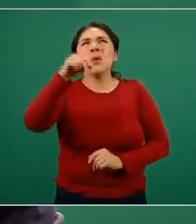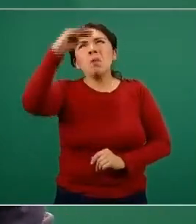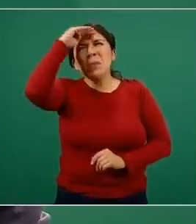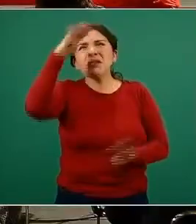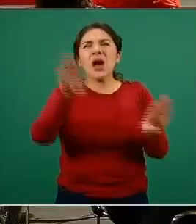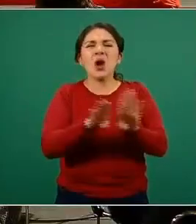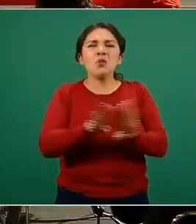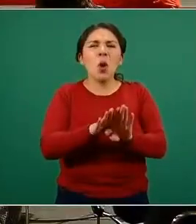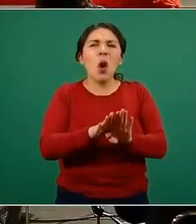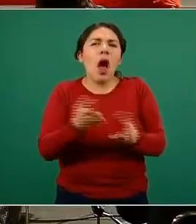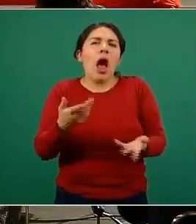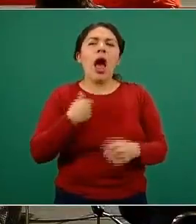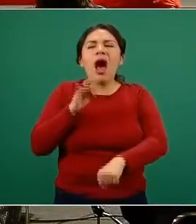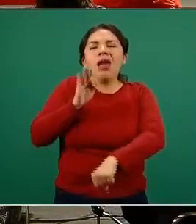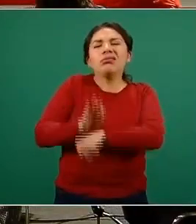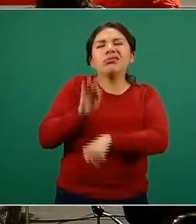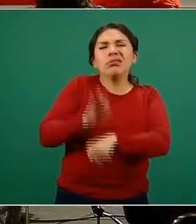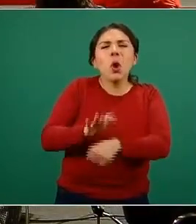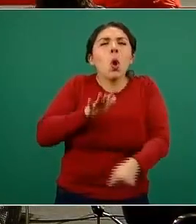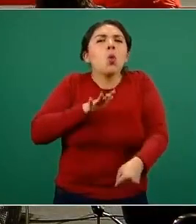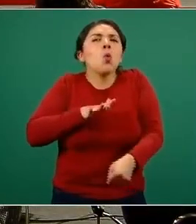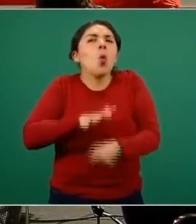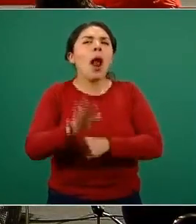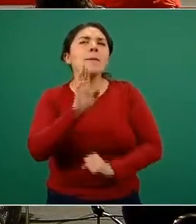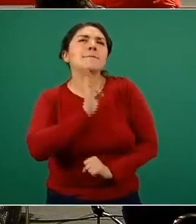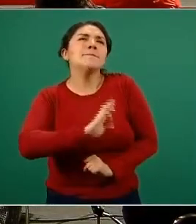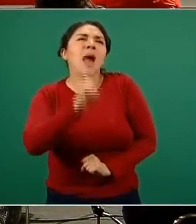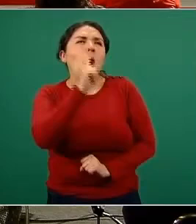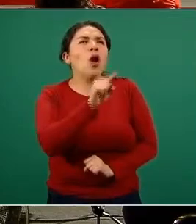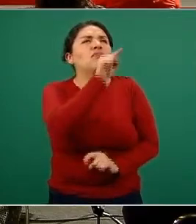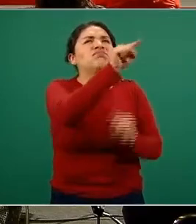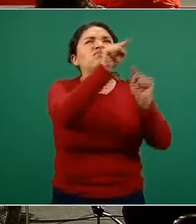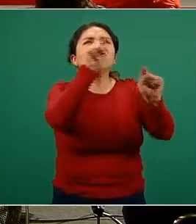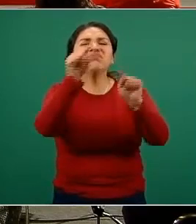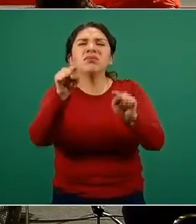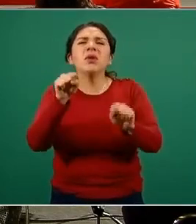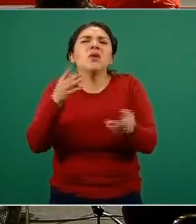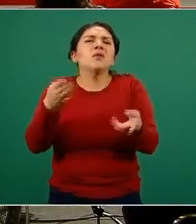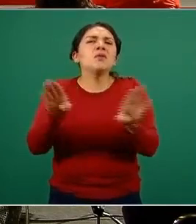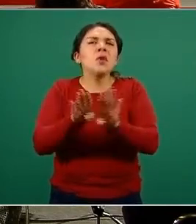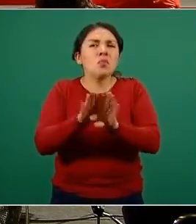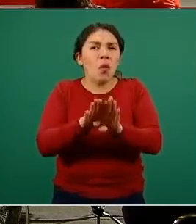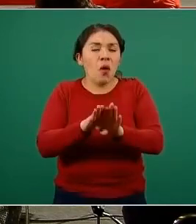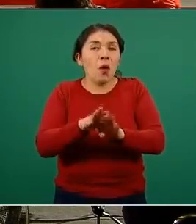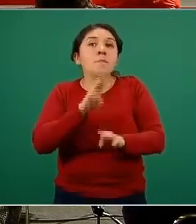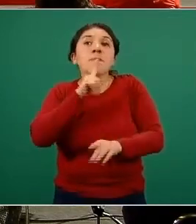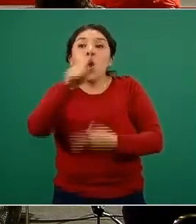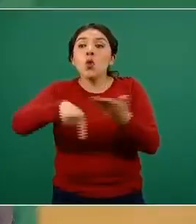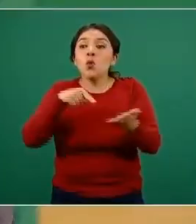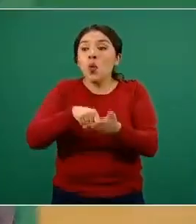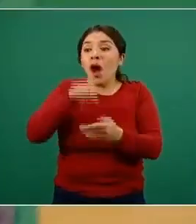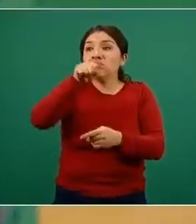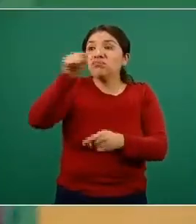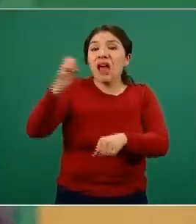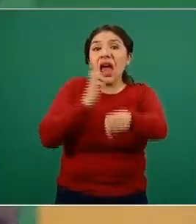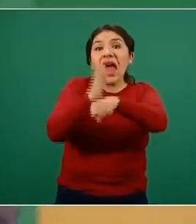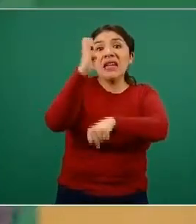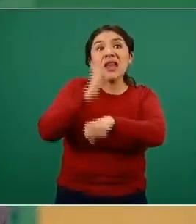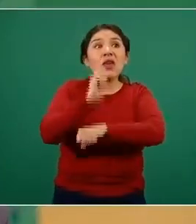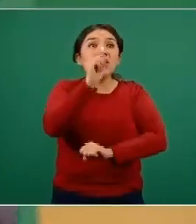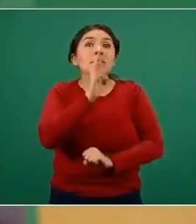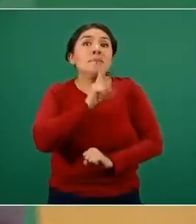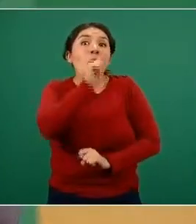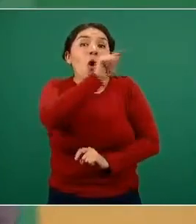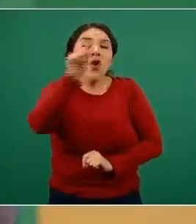ninguna prioridad que dependa de la naturaleza territorial de las entidades federativas o